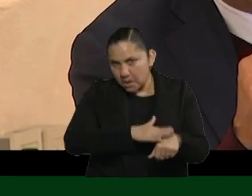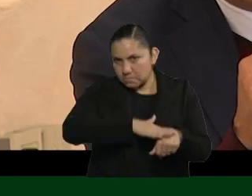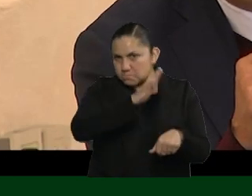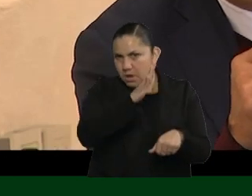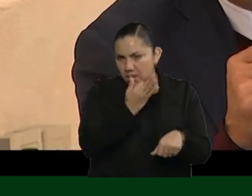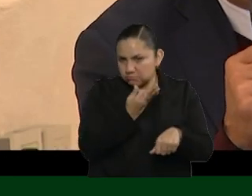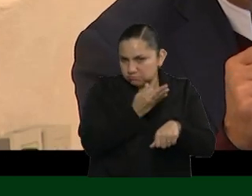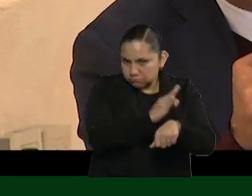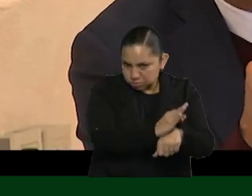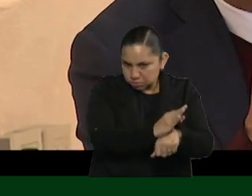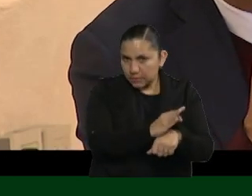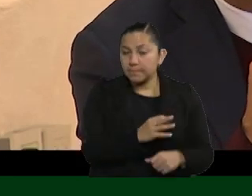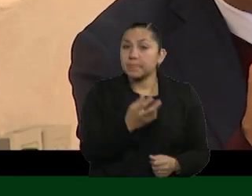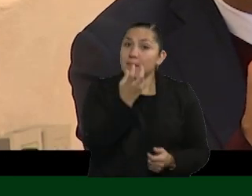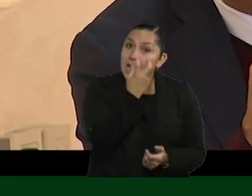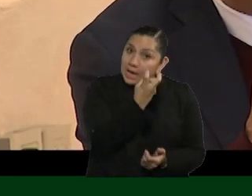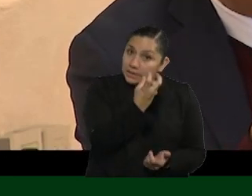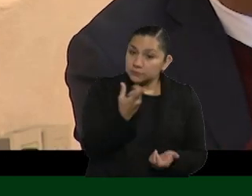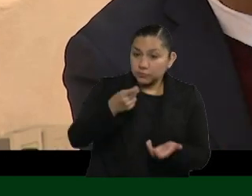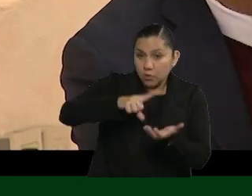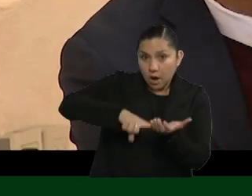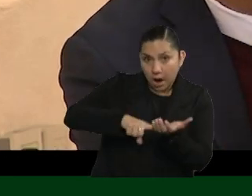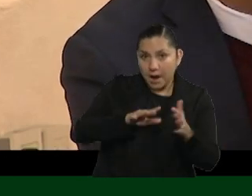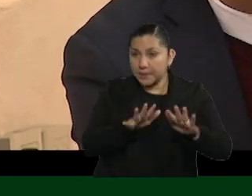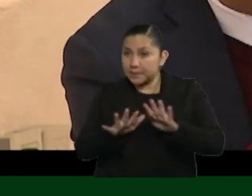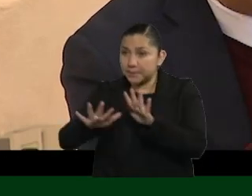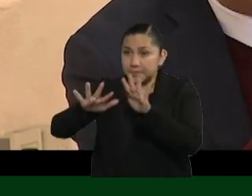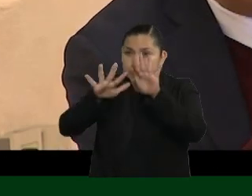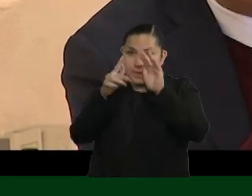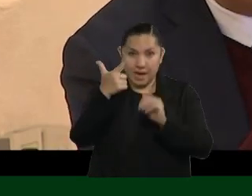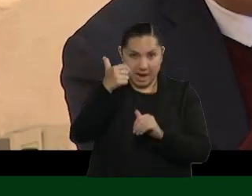de los gases que están emitiendo a la atmósfera,